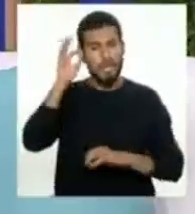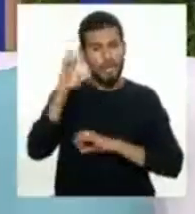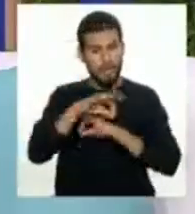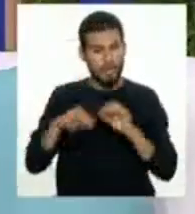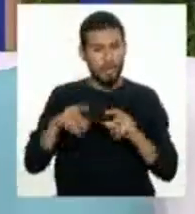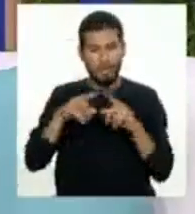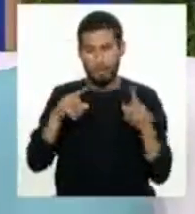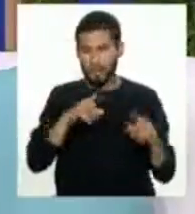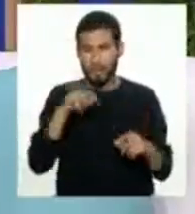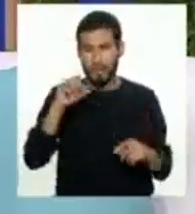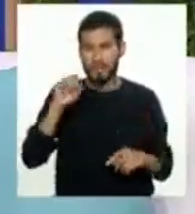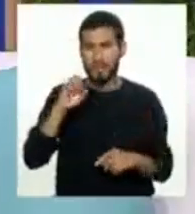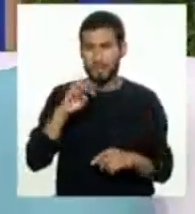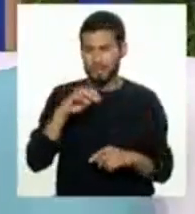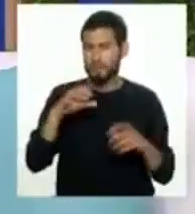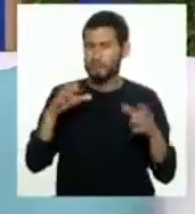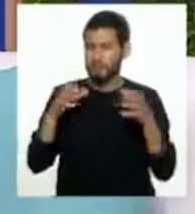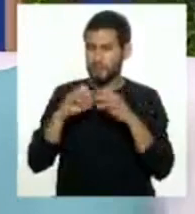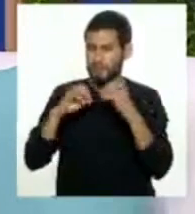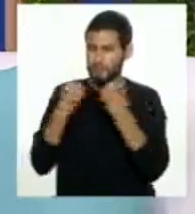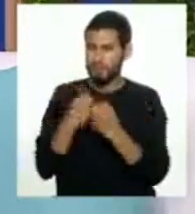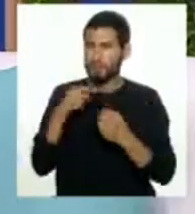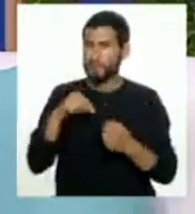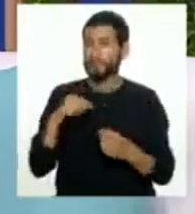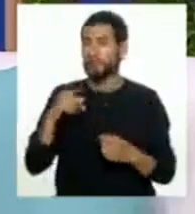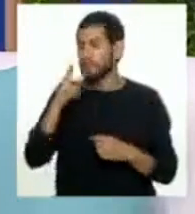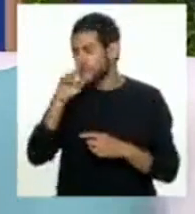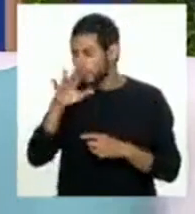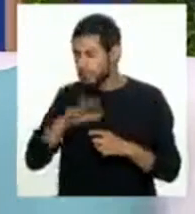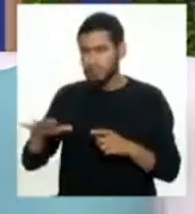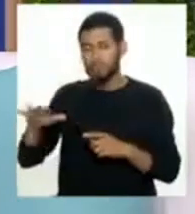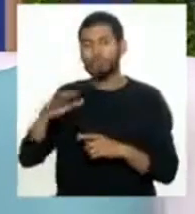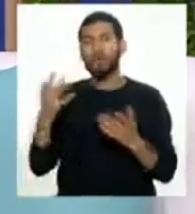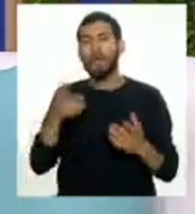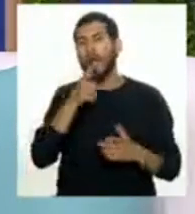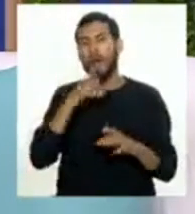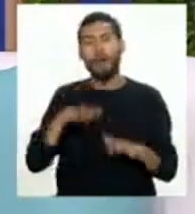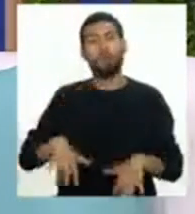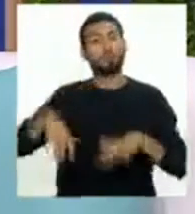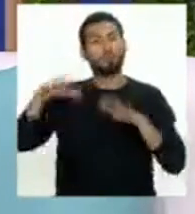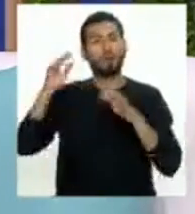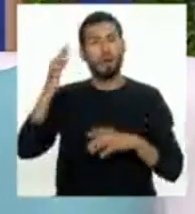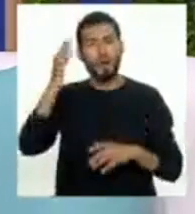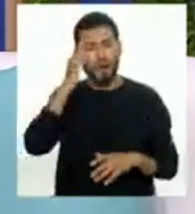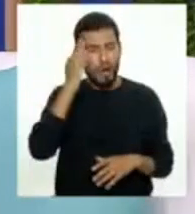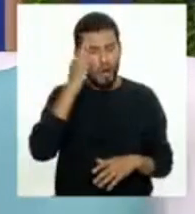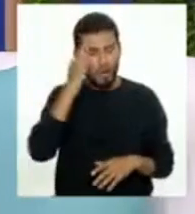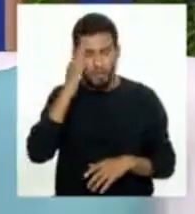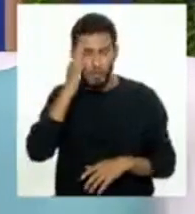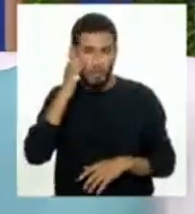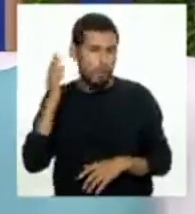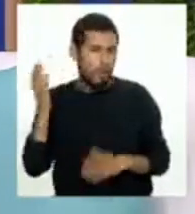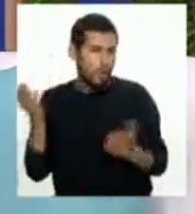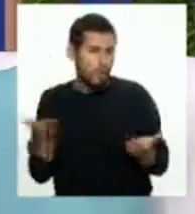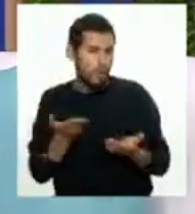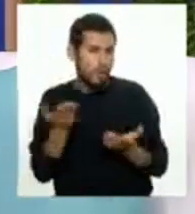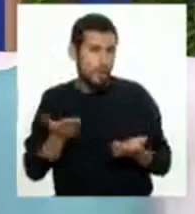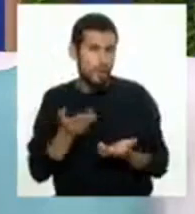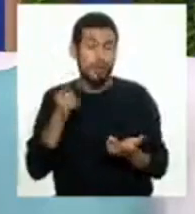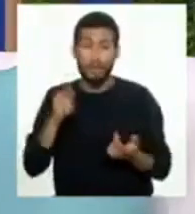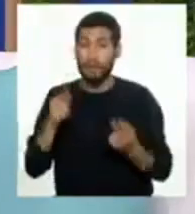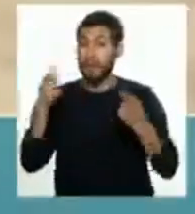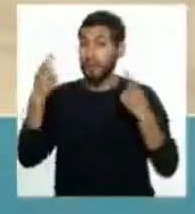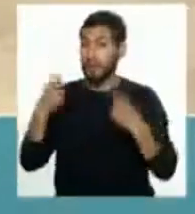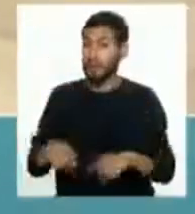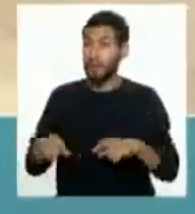Sismit, ¿no? Donde también ya han creado mapas de inundación. Es decir, que ya se sabe por dónde es que ante la